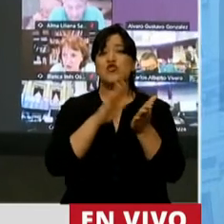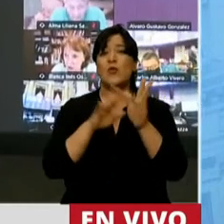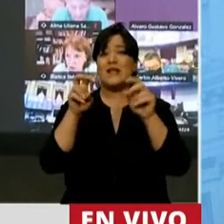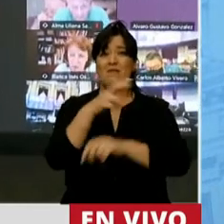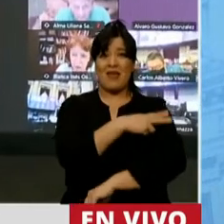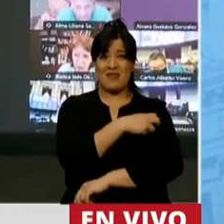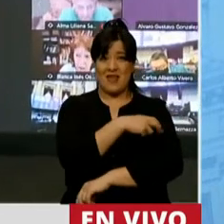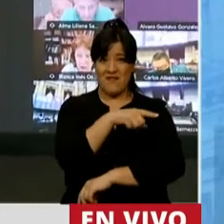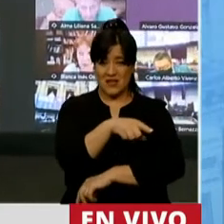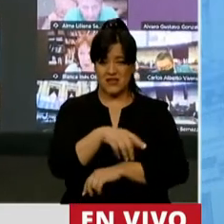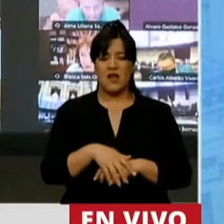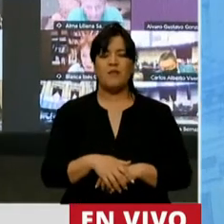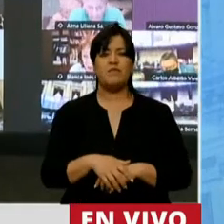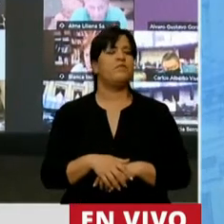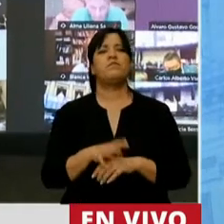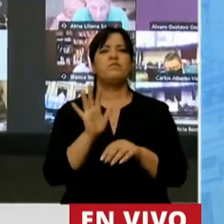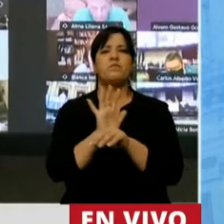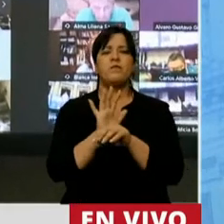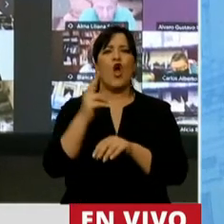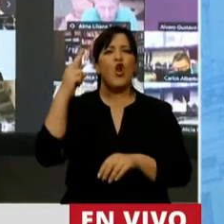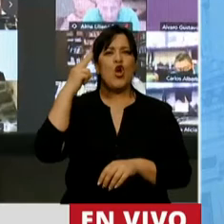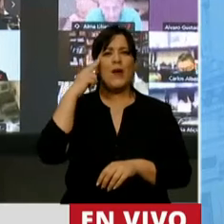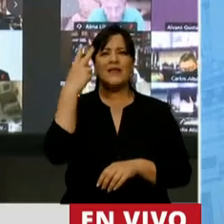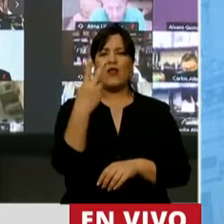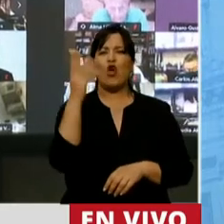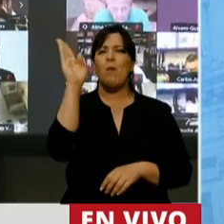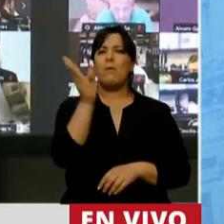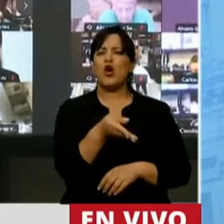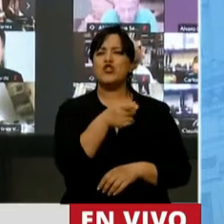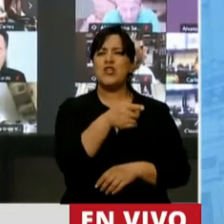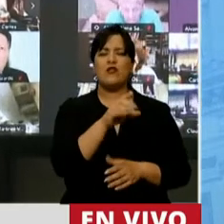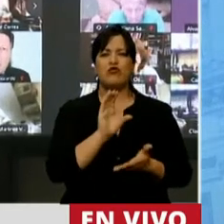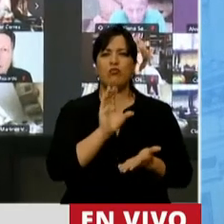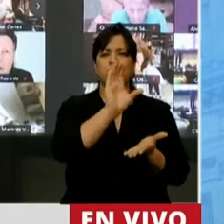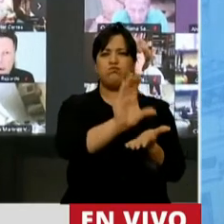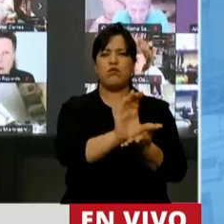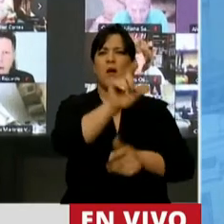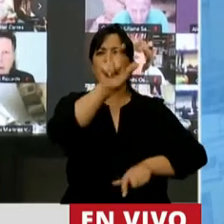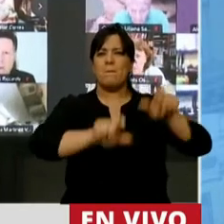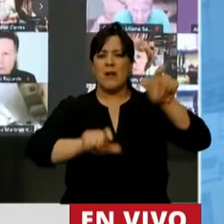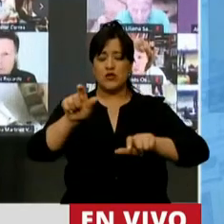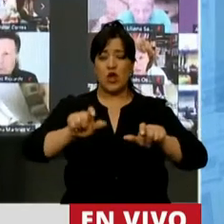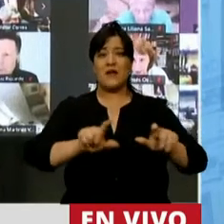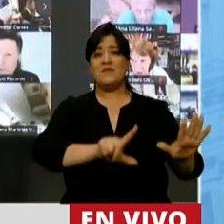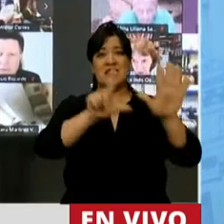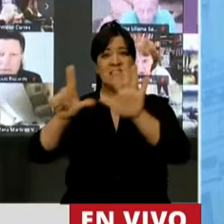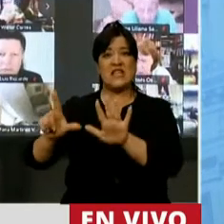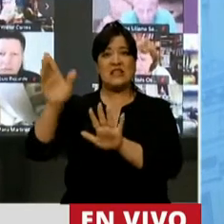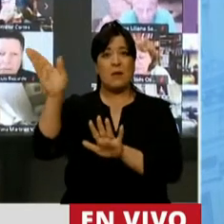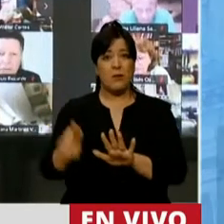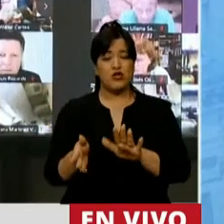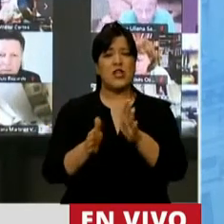defensa, un 92% destinado a personal, un 7% destinado a